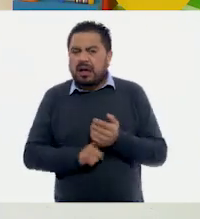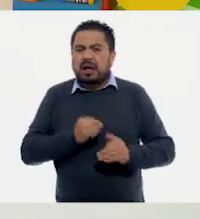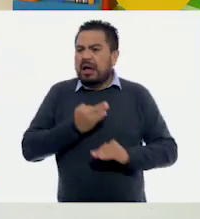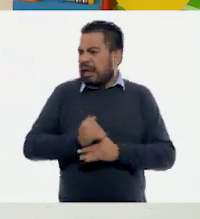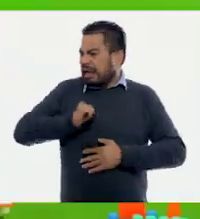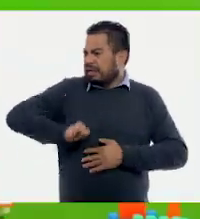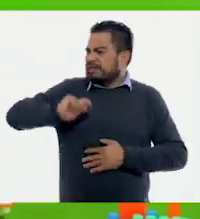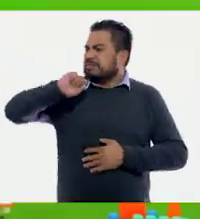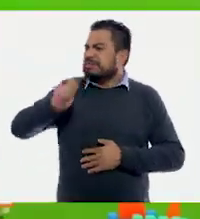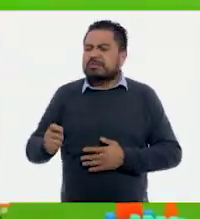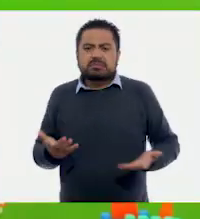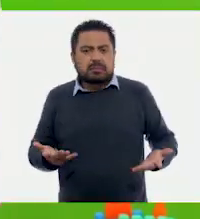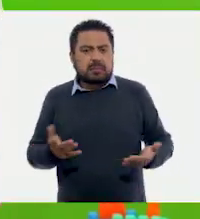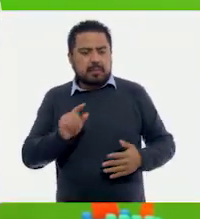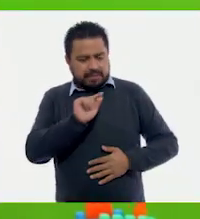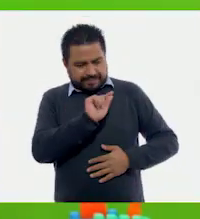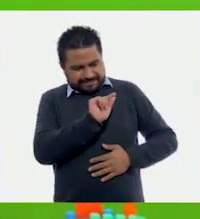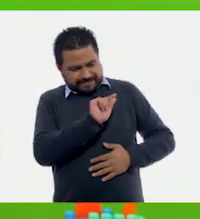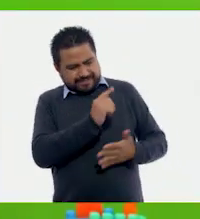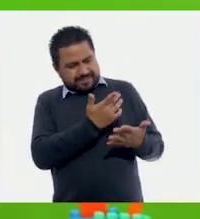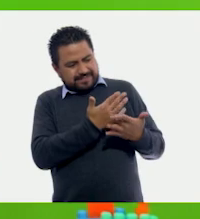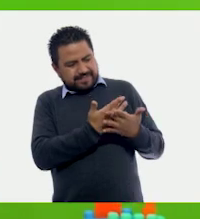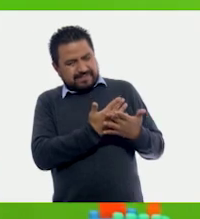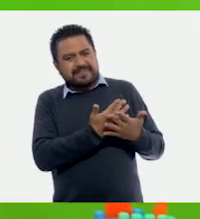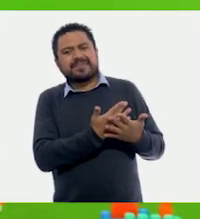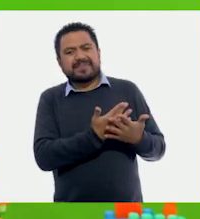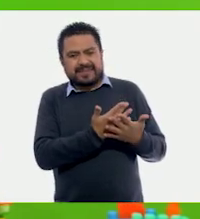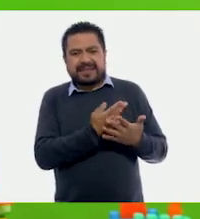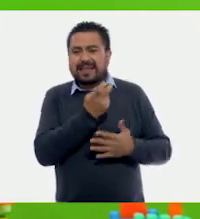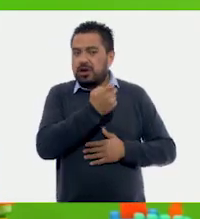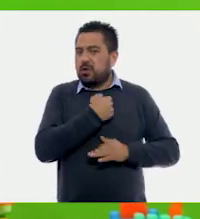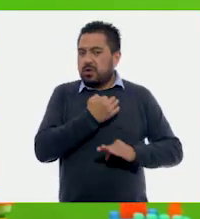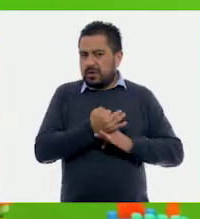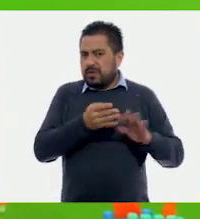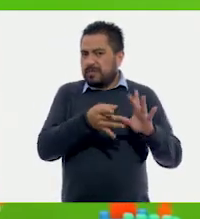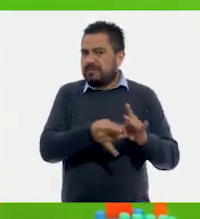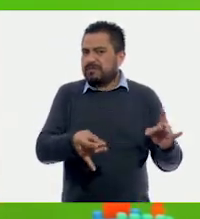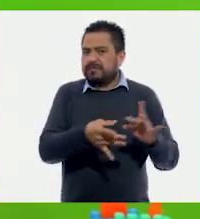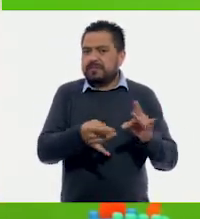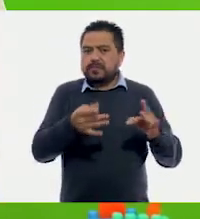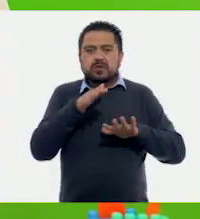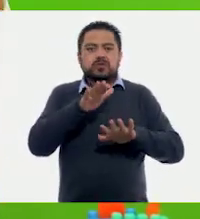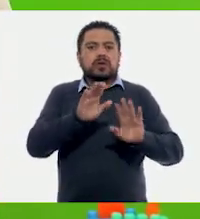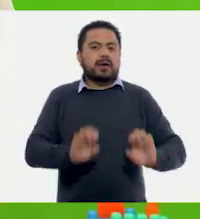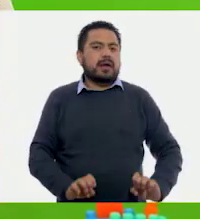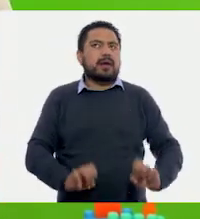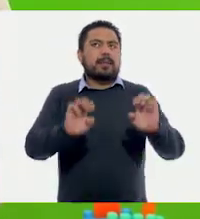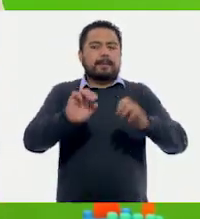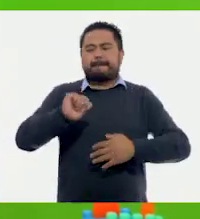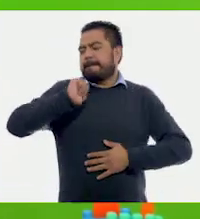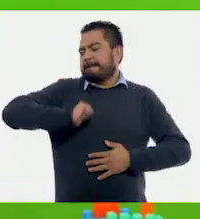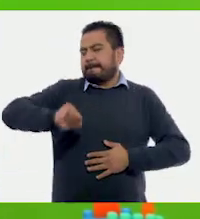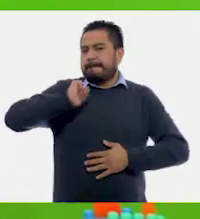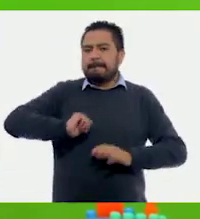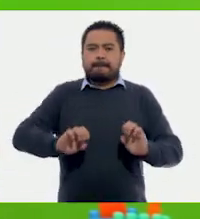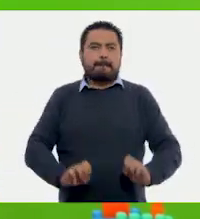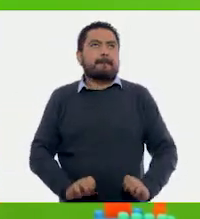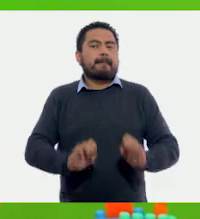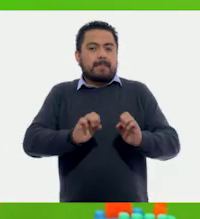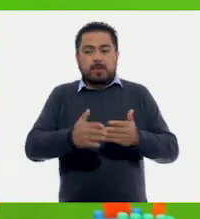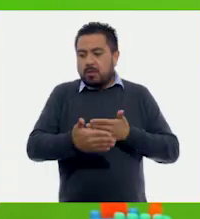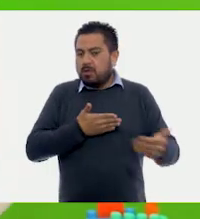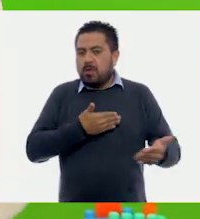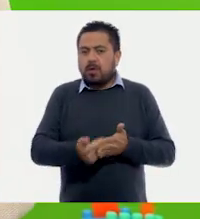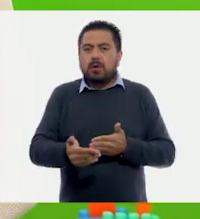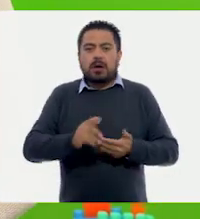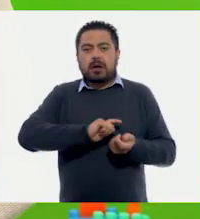ahí antes? Ah, pues espérame, espérame. Porque justo de eso quiero platicarles hoy. Sobre los edificios antiguos, los edificios modernos